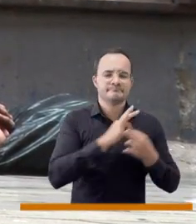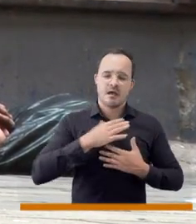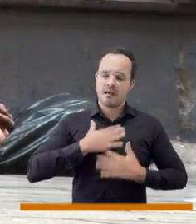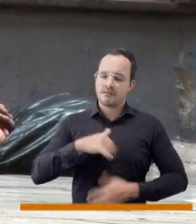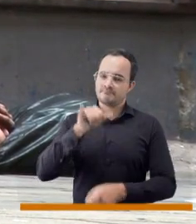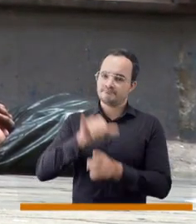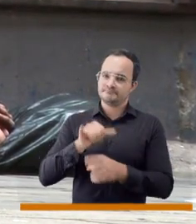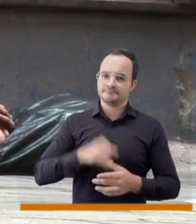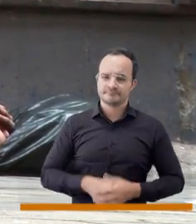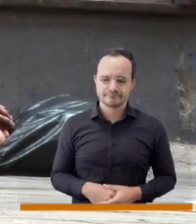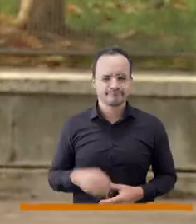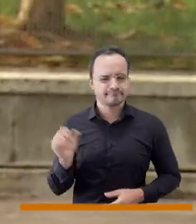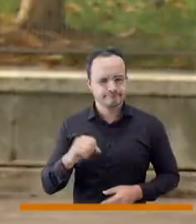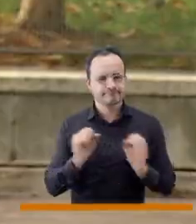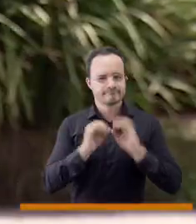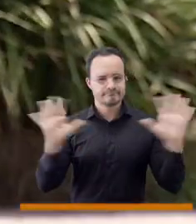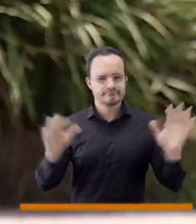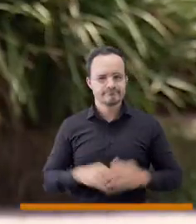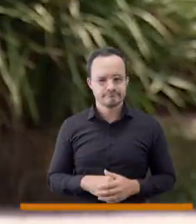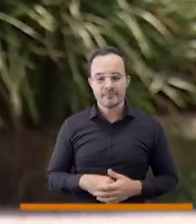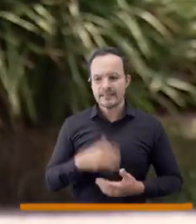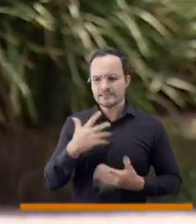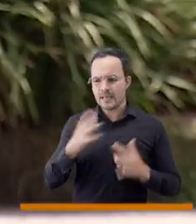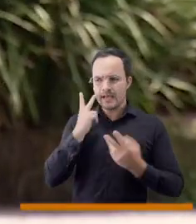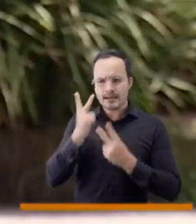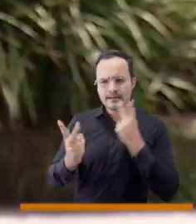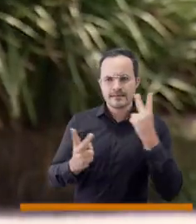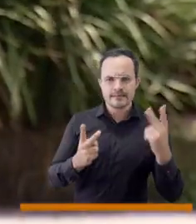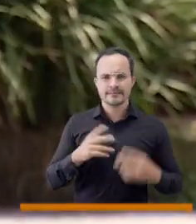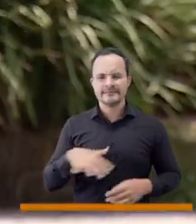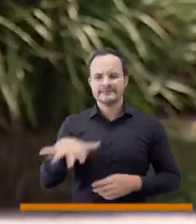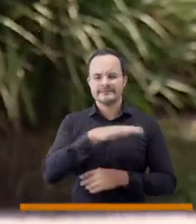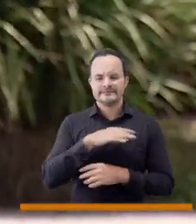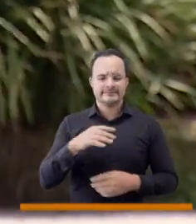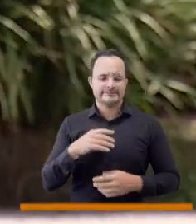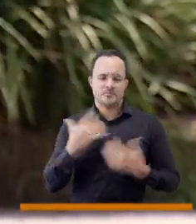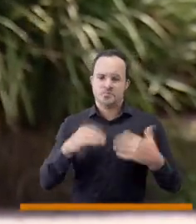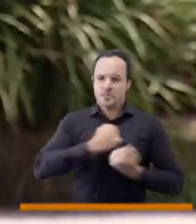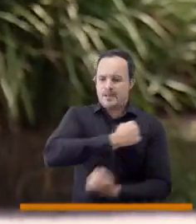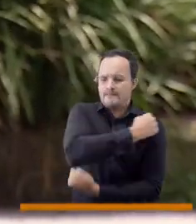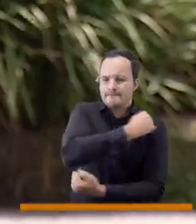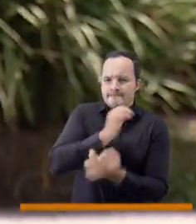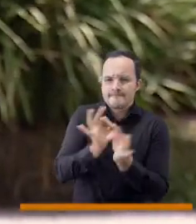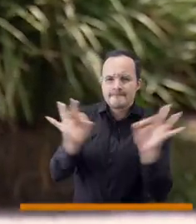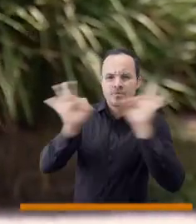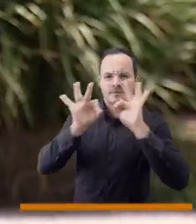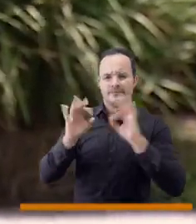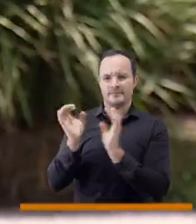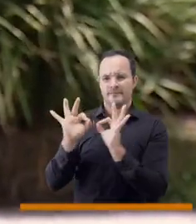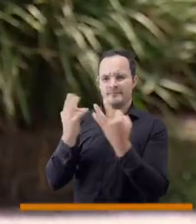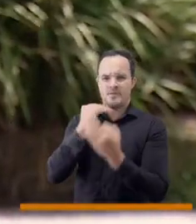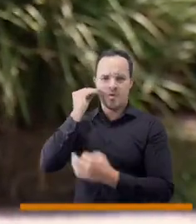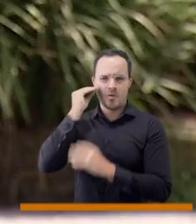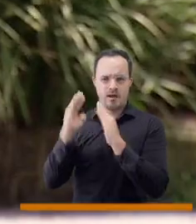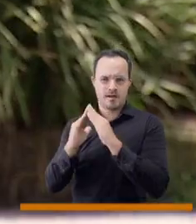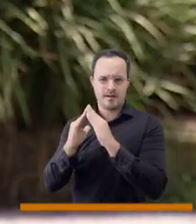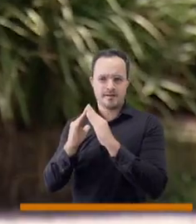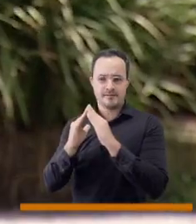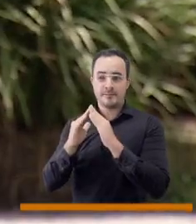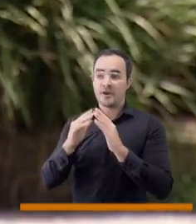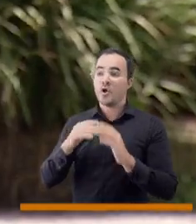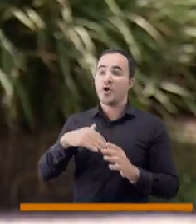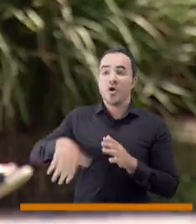conectado con su familia y con la sociedad. La familia pues ha cambiado sin duda, allí hemos perdido uno de los entornos